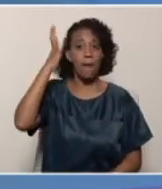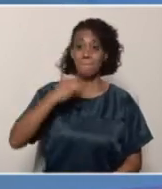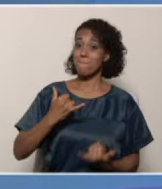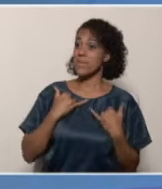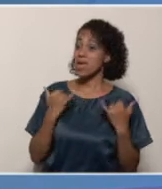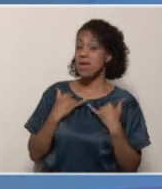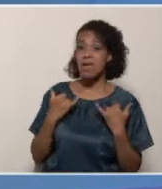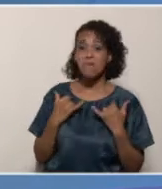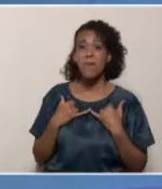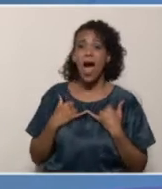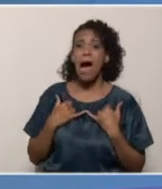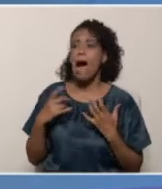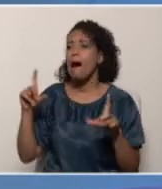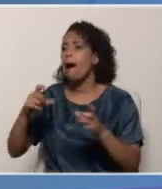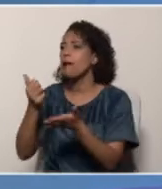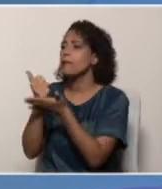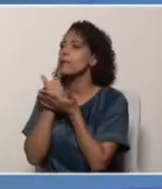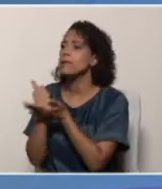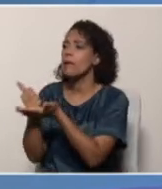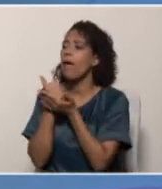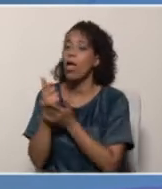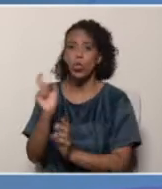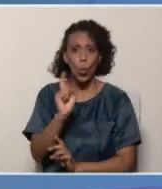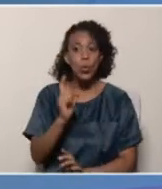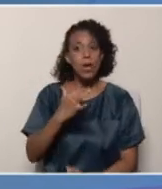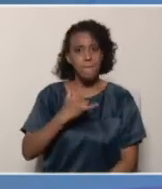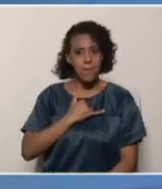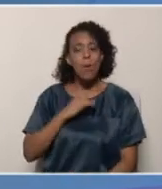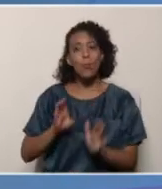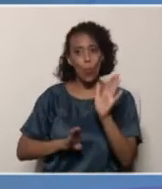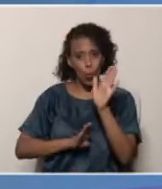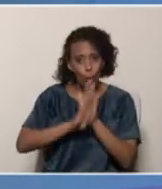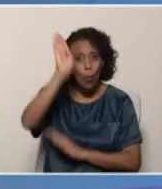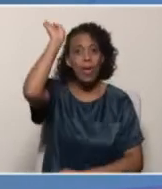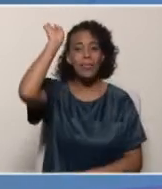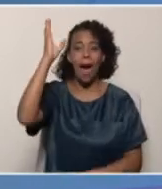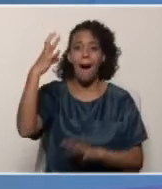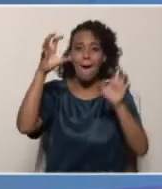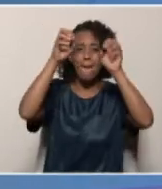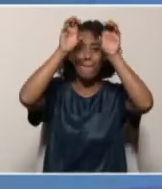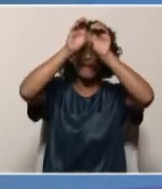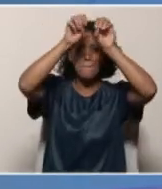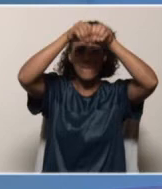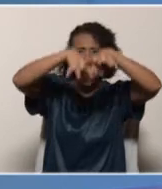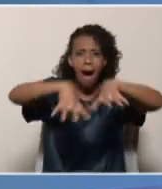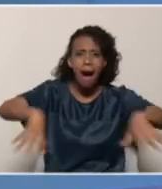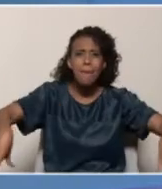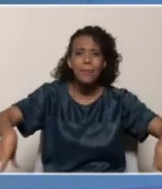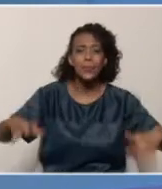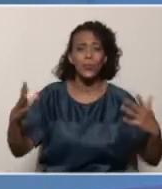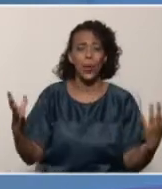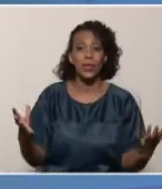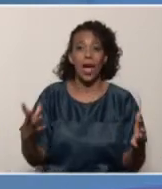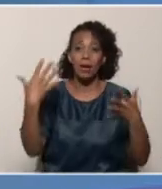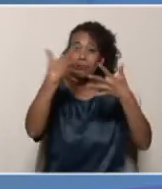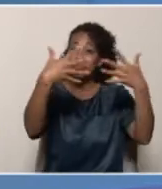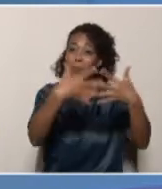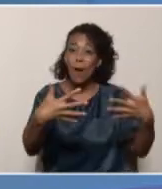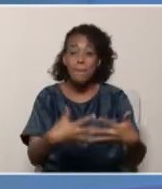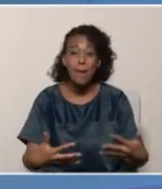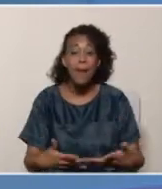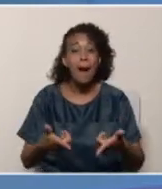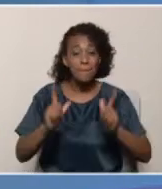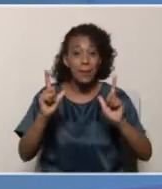revisar, investigar, crear sus apuntes, sus esquemas, mapas conceptuales, es decir, todo aquel material que le